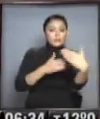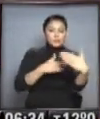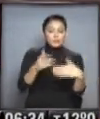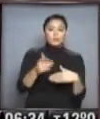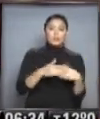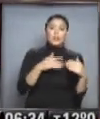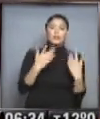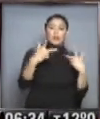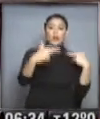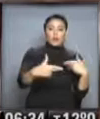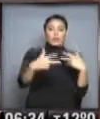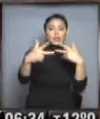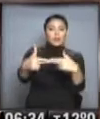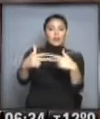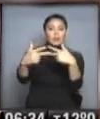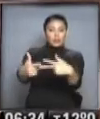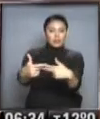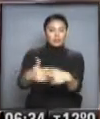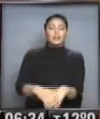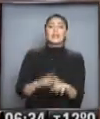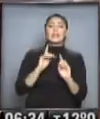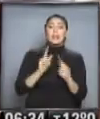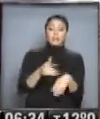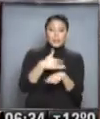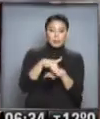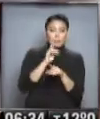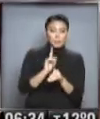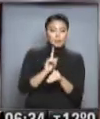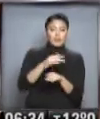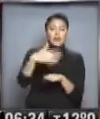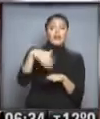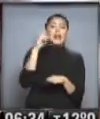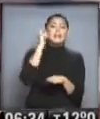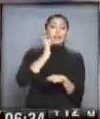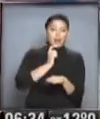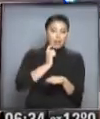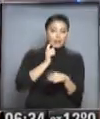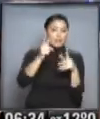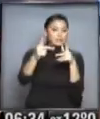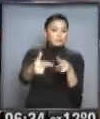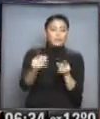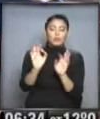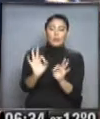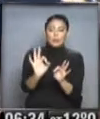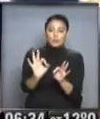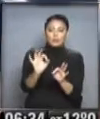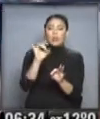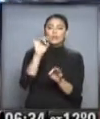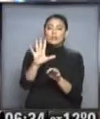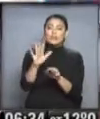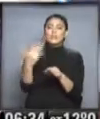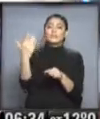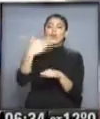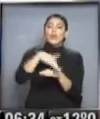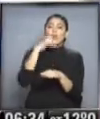se van realizando cortes progresivos. También el 9 de julio a la altura de Rivadavia, el corte es total, quedó habilitado el cruce